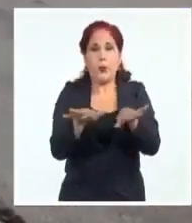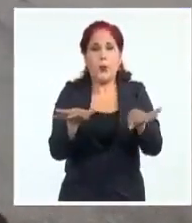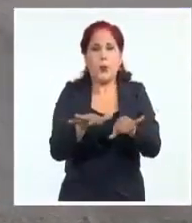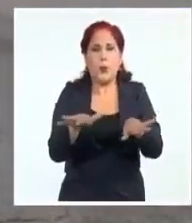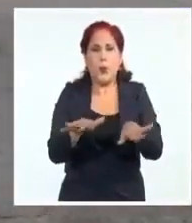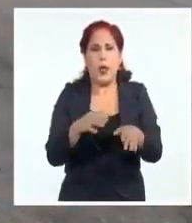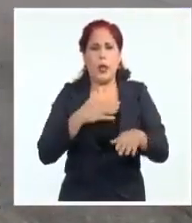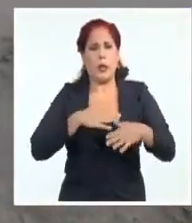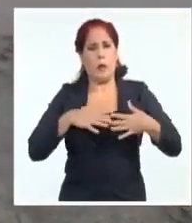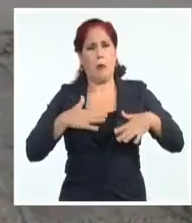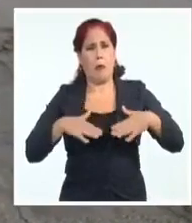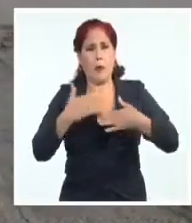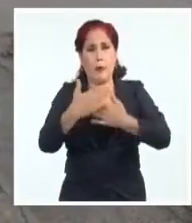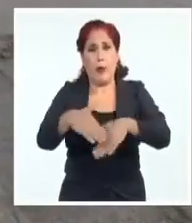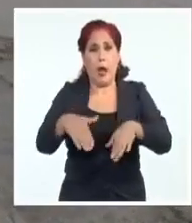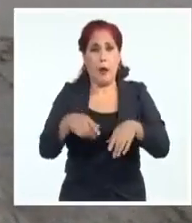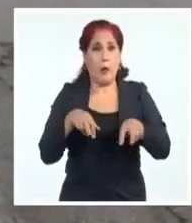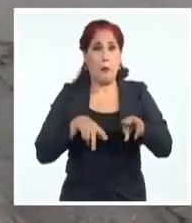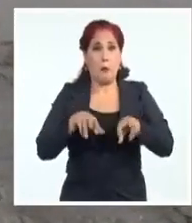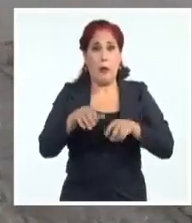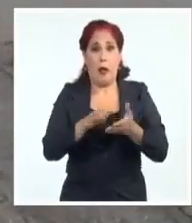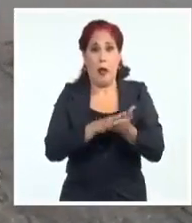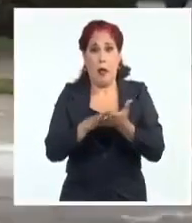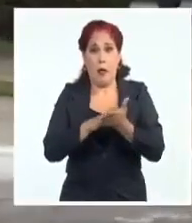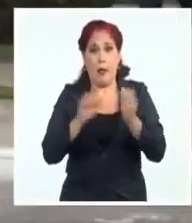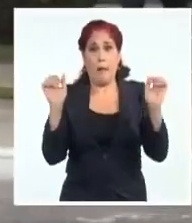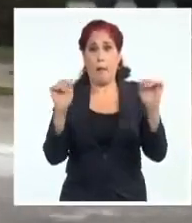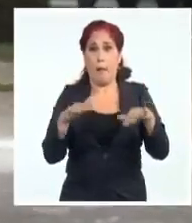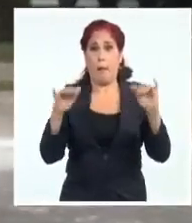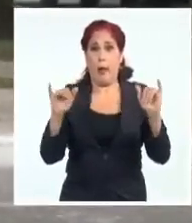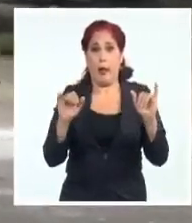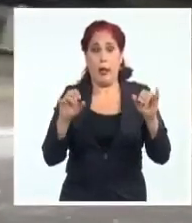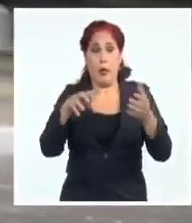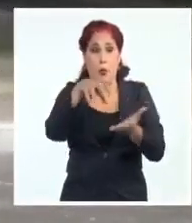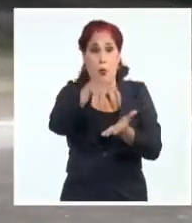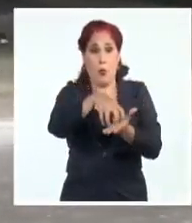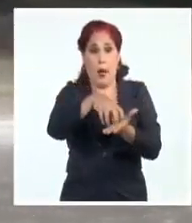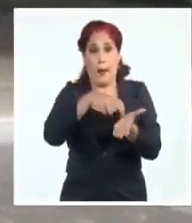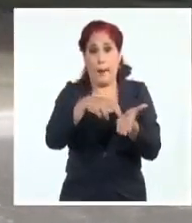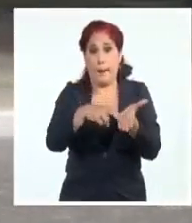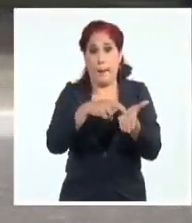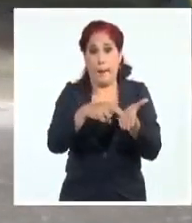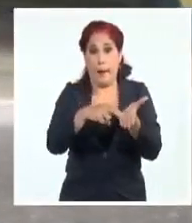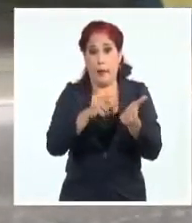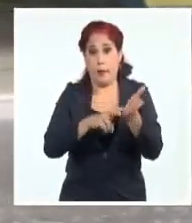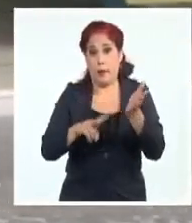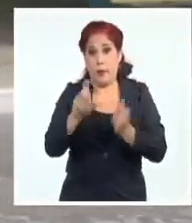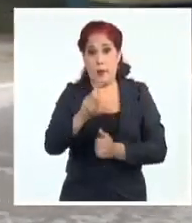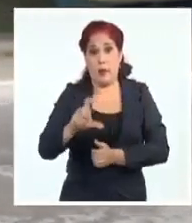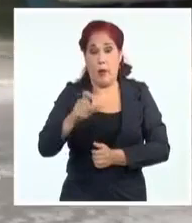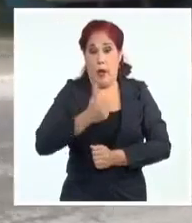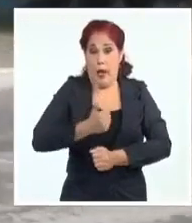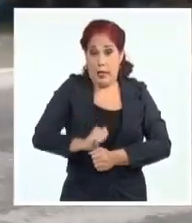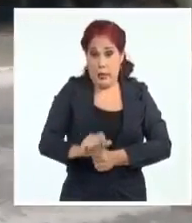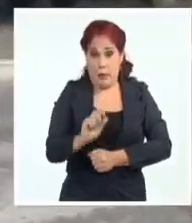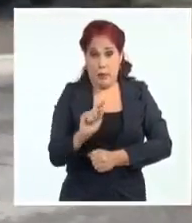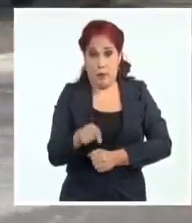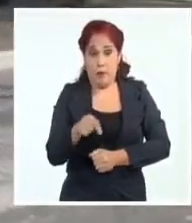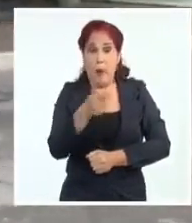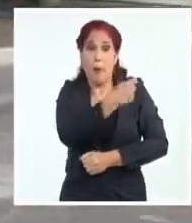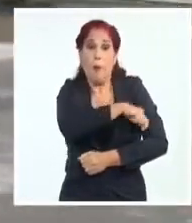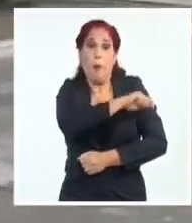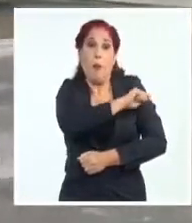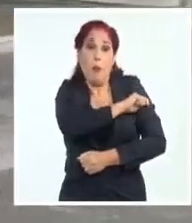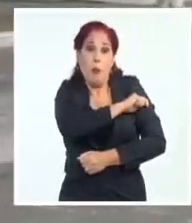Estas son las calles del municipio Minas, el parque de la localidad. Los que hemos nacido en un pueblo del